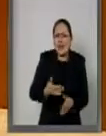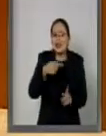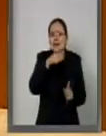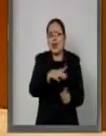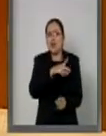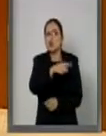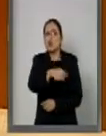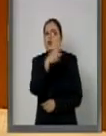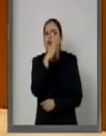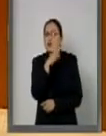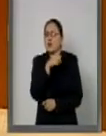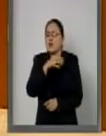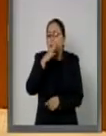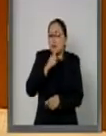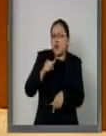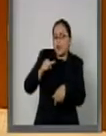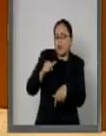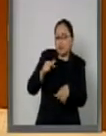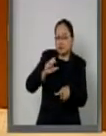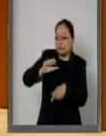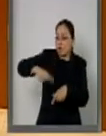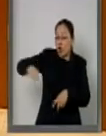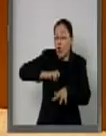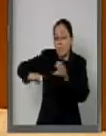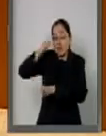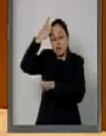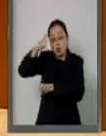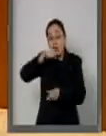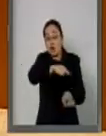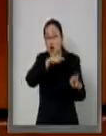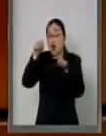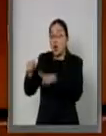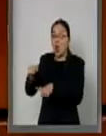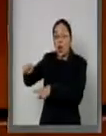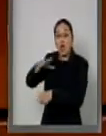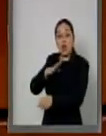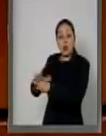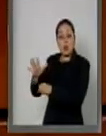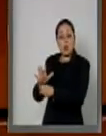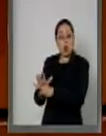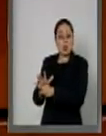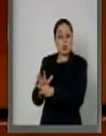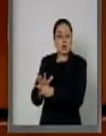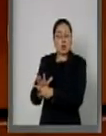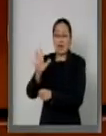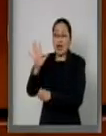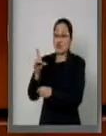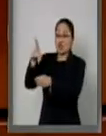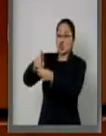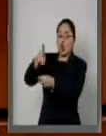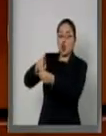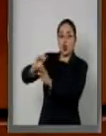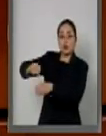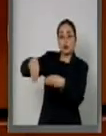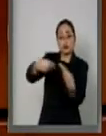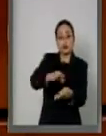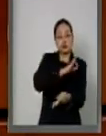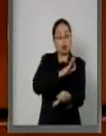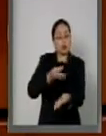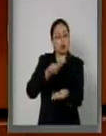permitirá que empresarios ante la tragedia, bajo la figura de donatarias autorizadas,